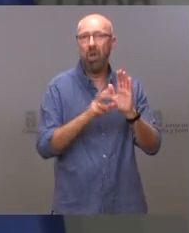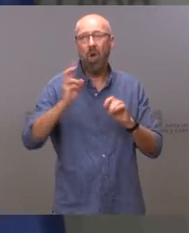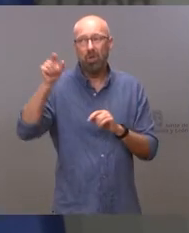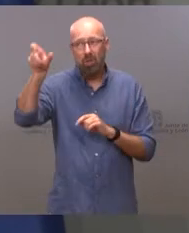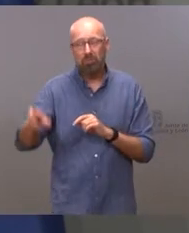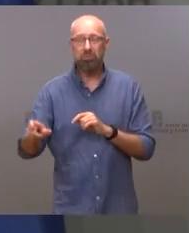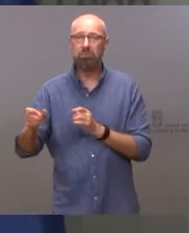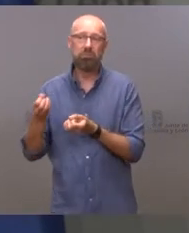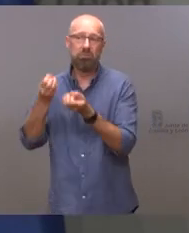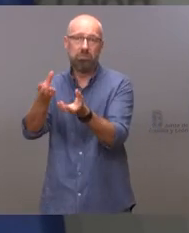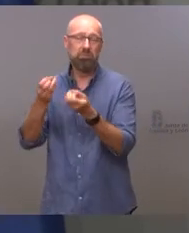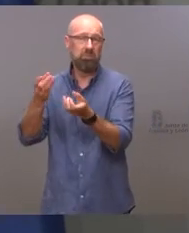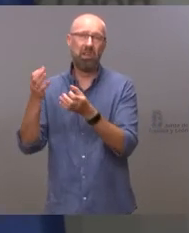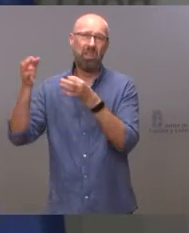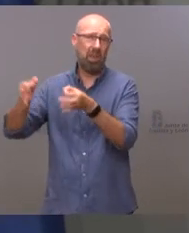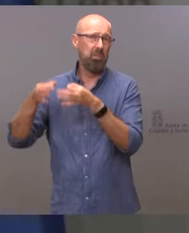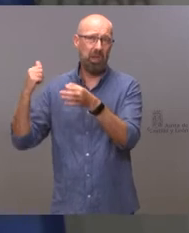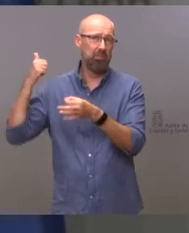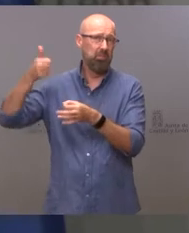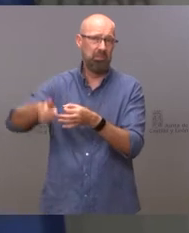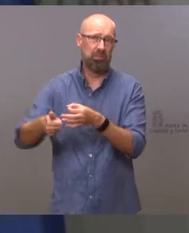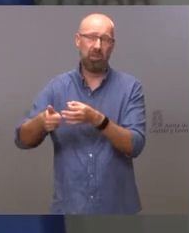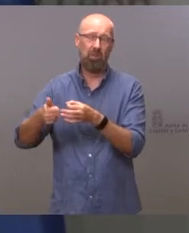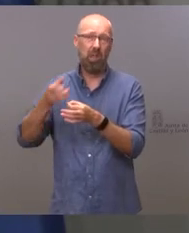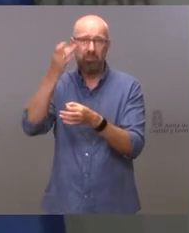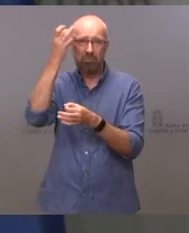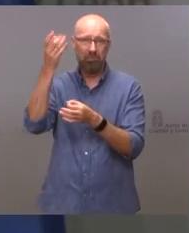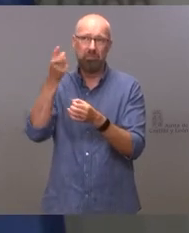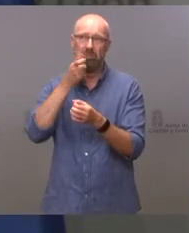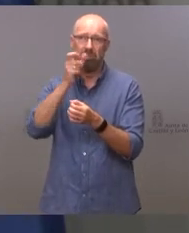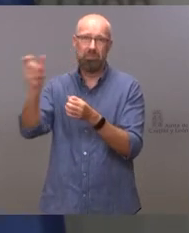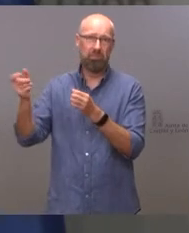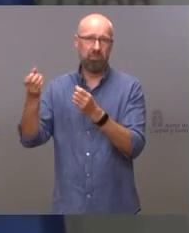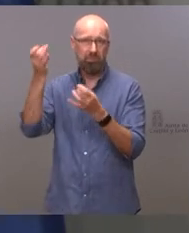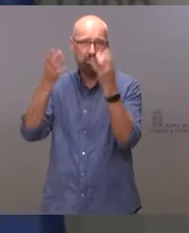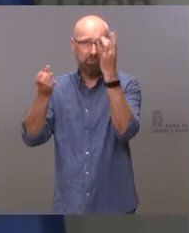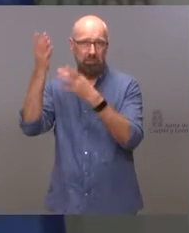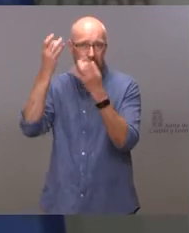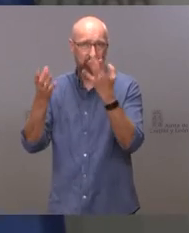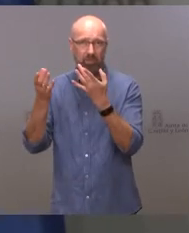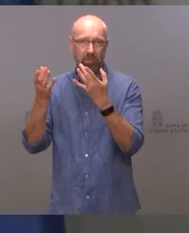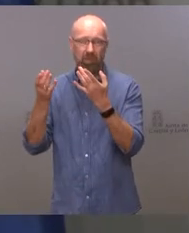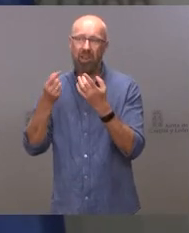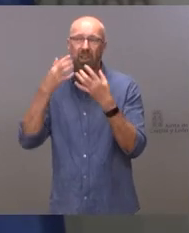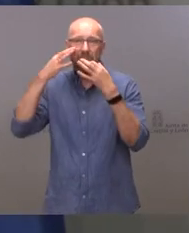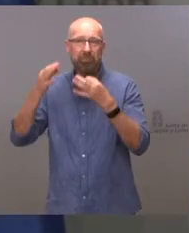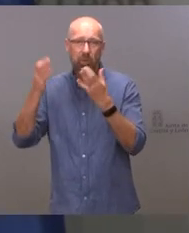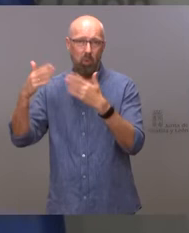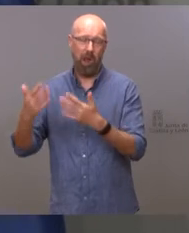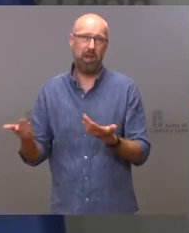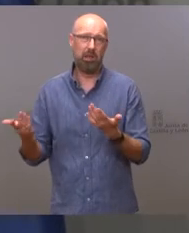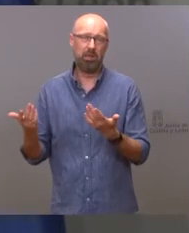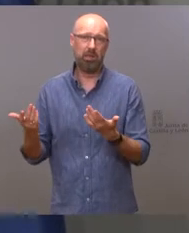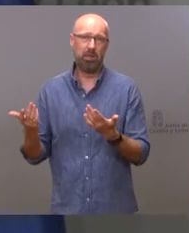Lo mismo de siempre que es demagogia, vaguedades. Y luego, y lamento decirlo otra vez, pero